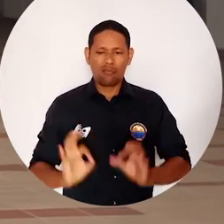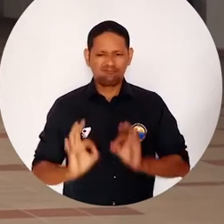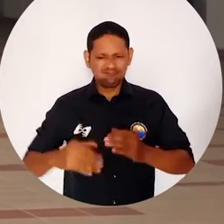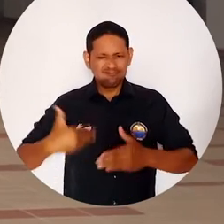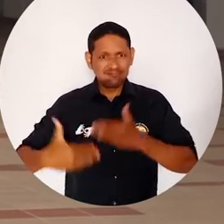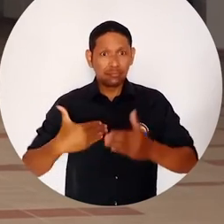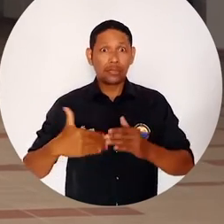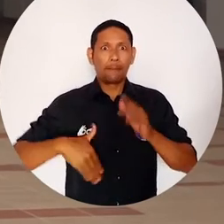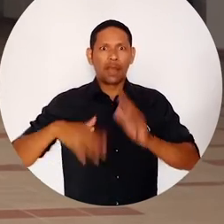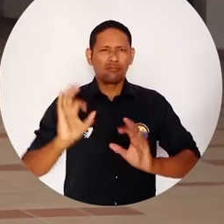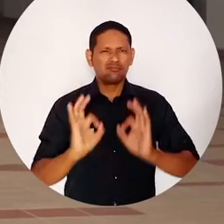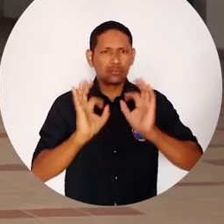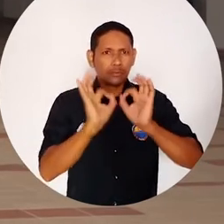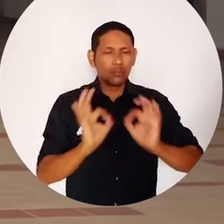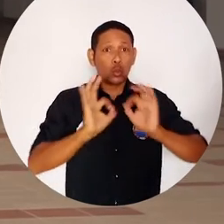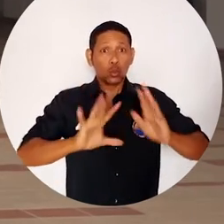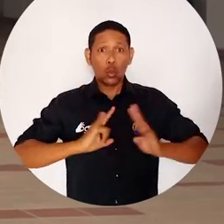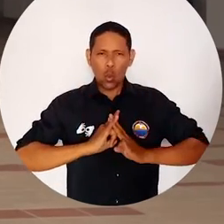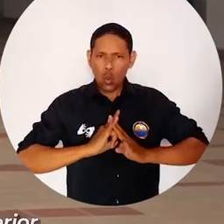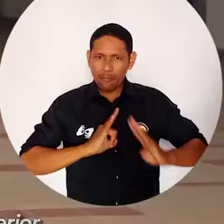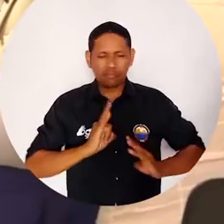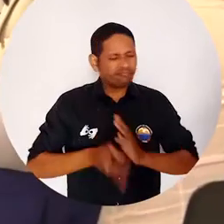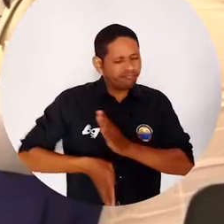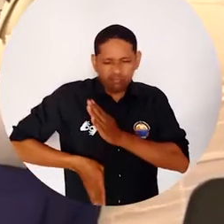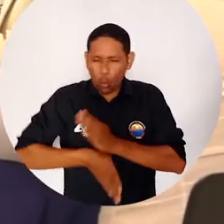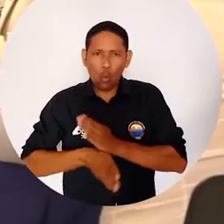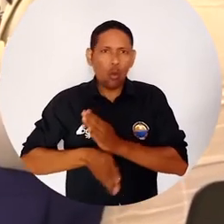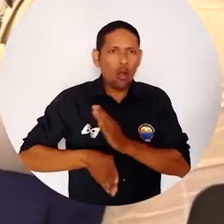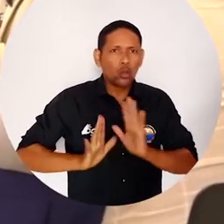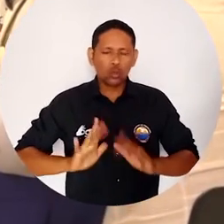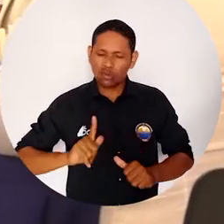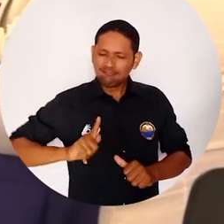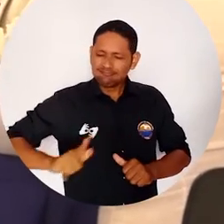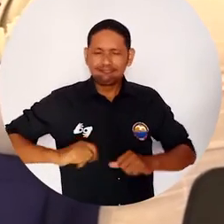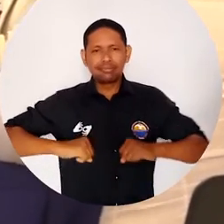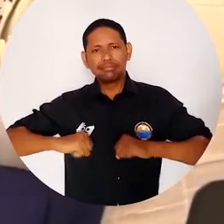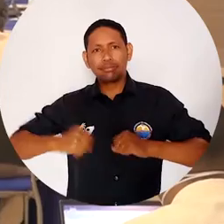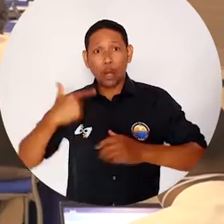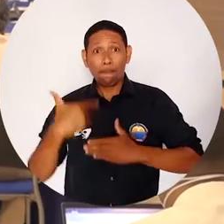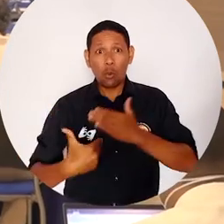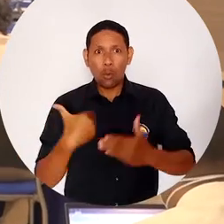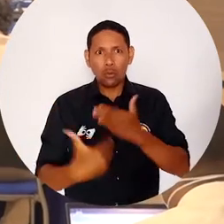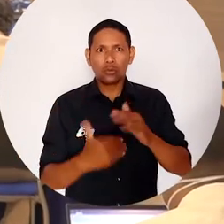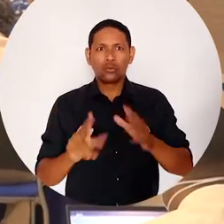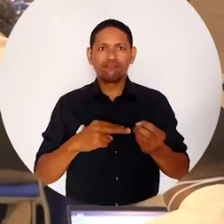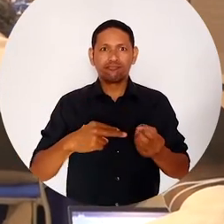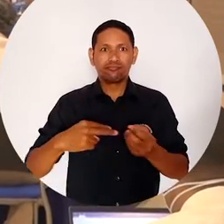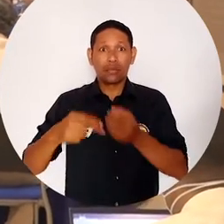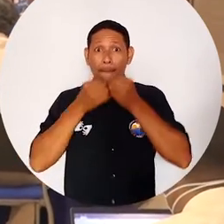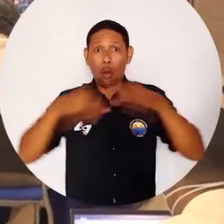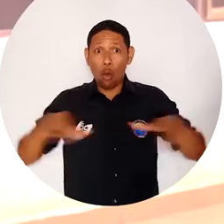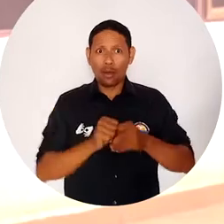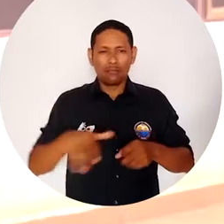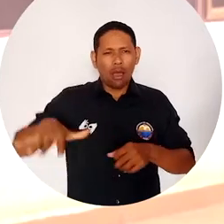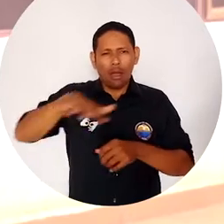duda la Universidad del Magdalena pretende continuar liderando su proceso de educación pública en la